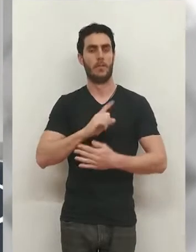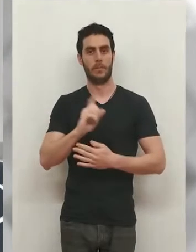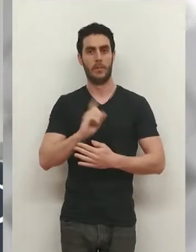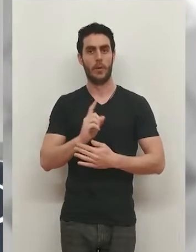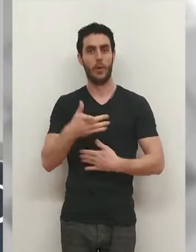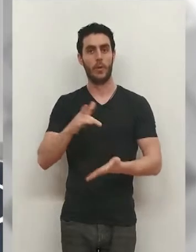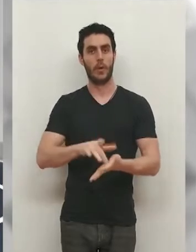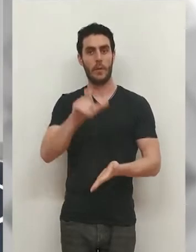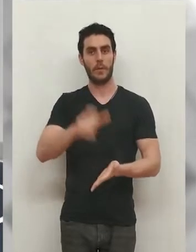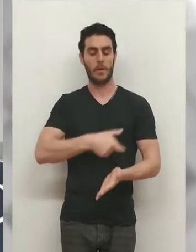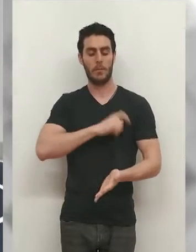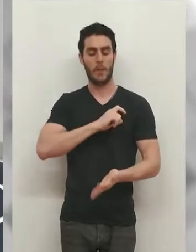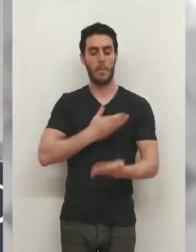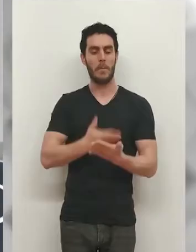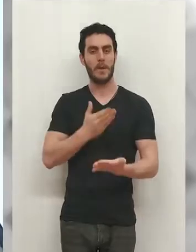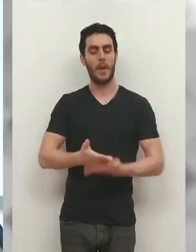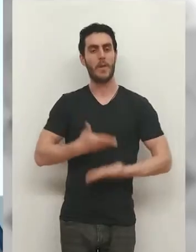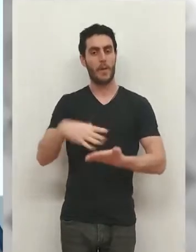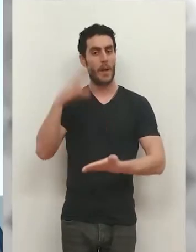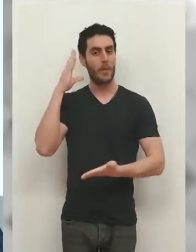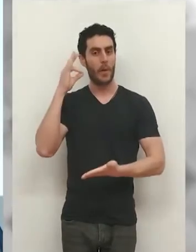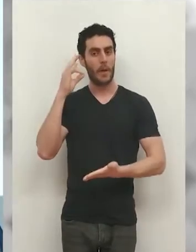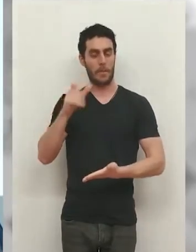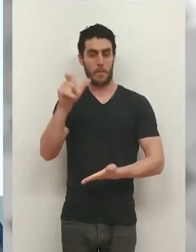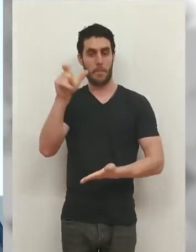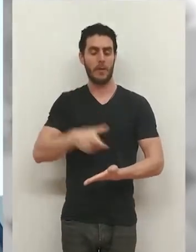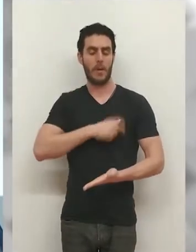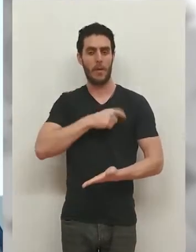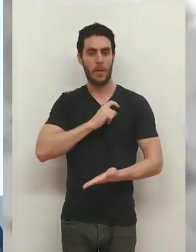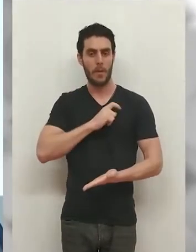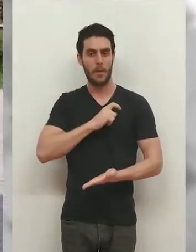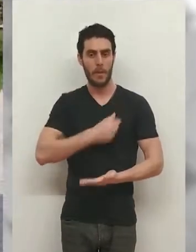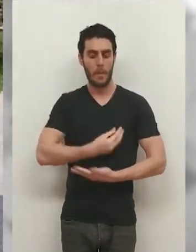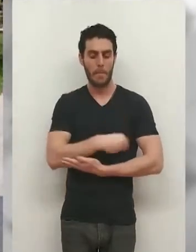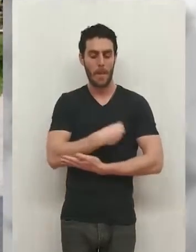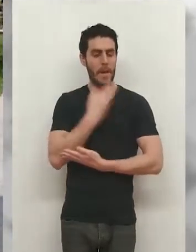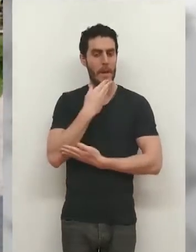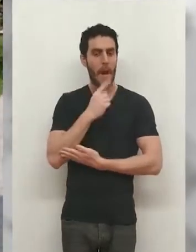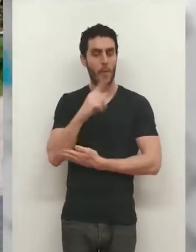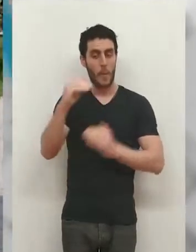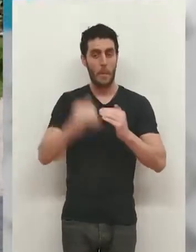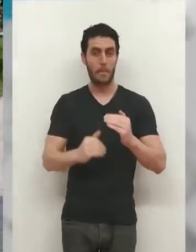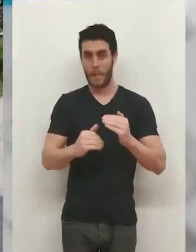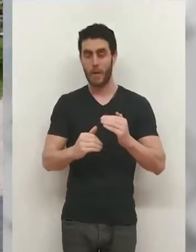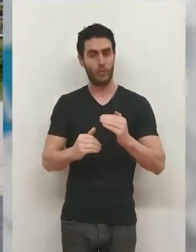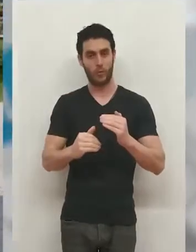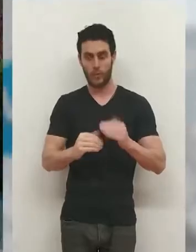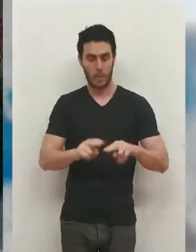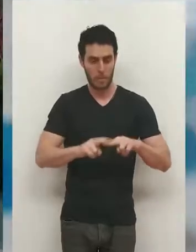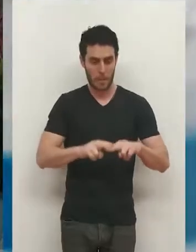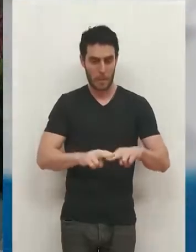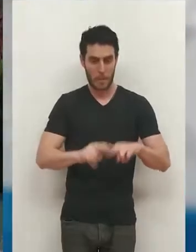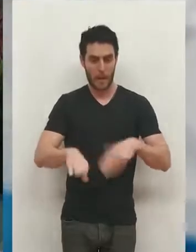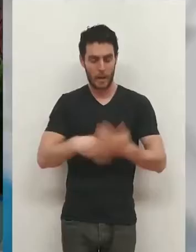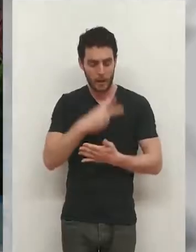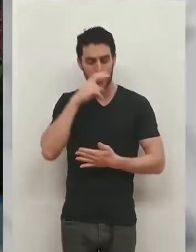capital cuando la gente atendió la petición de ayuda de una mujer. La gente rápidamente comenzó a practicar al pequeño de menos de un año la maniobra de Henlis